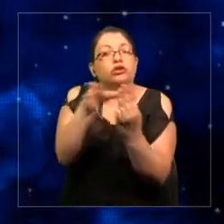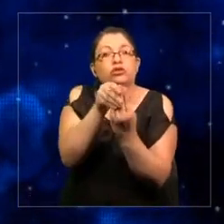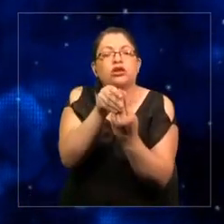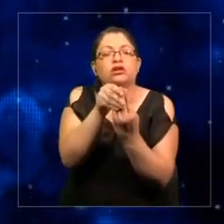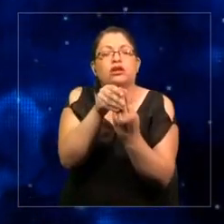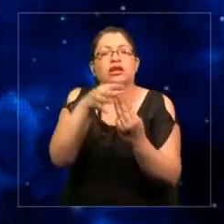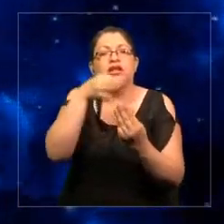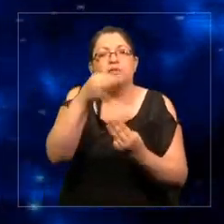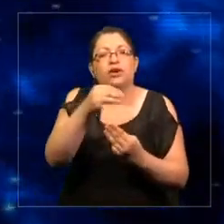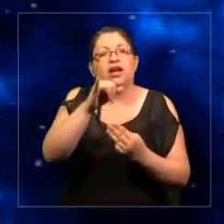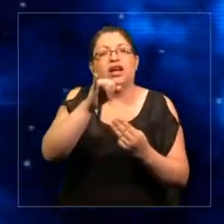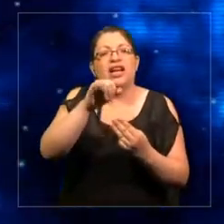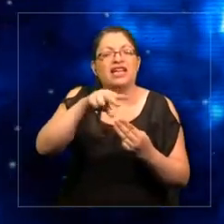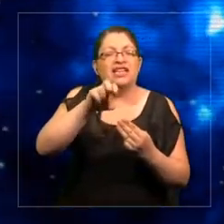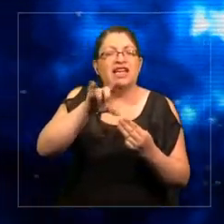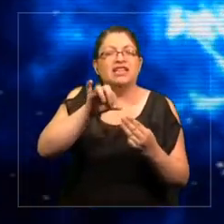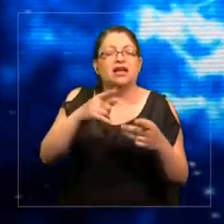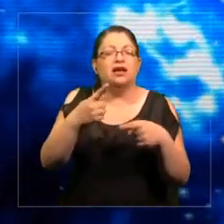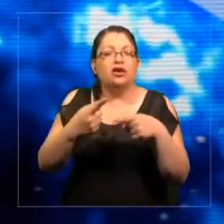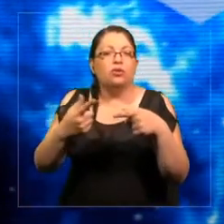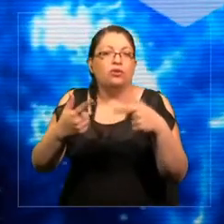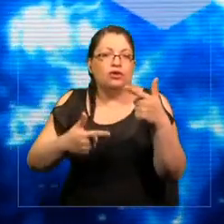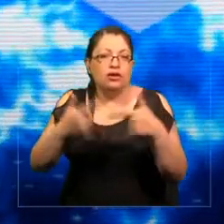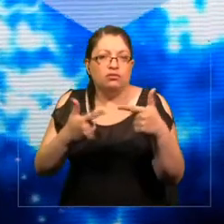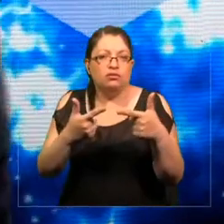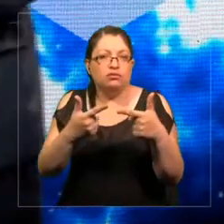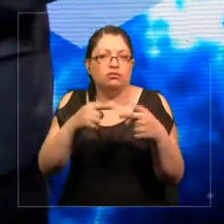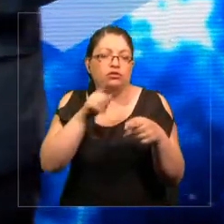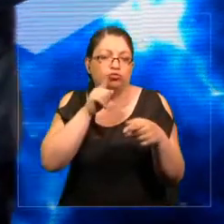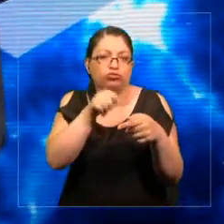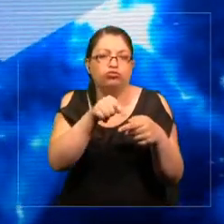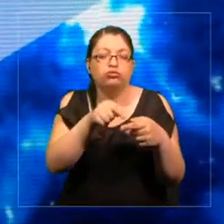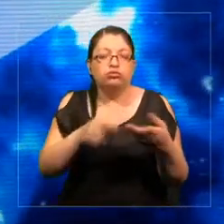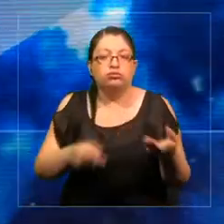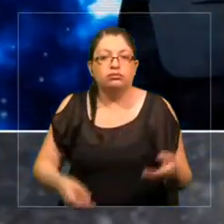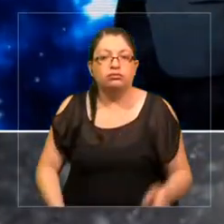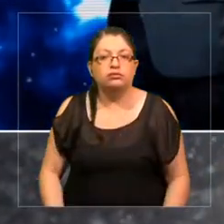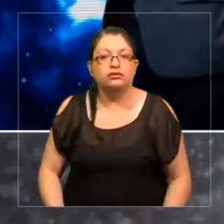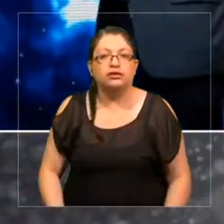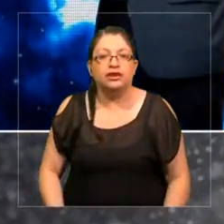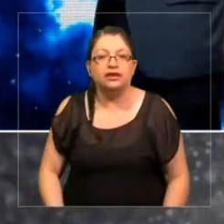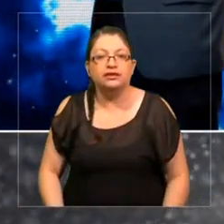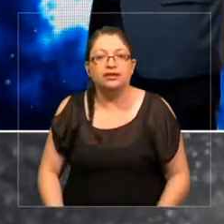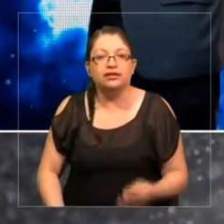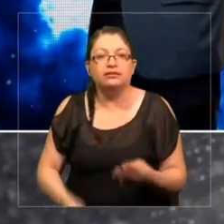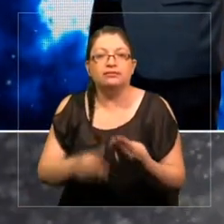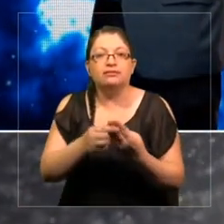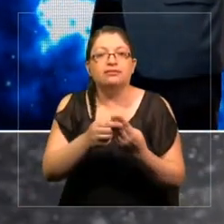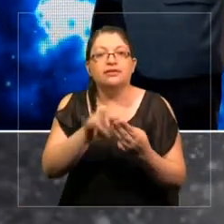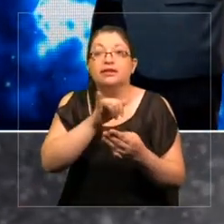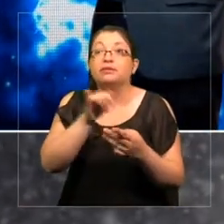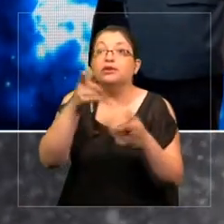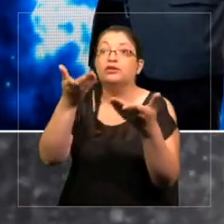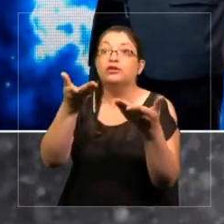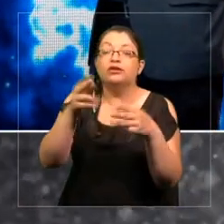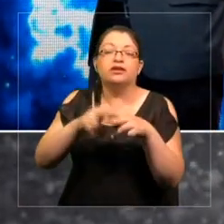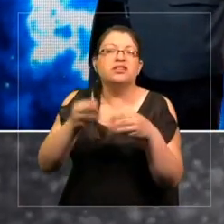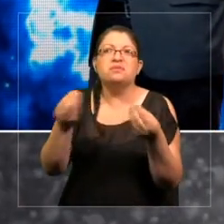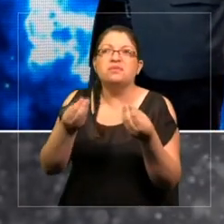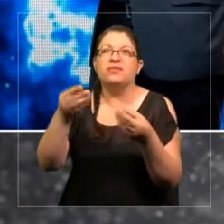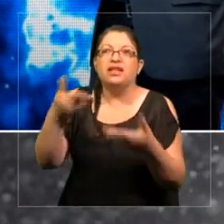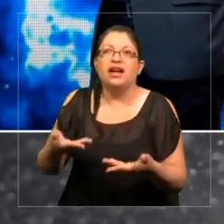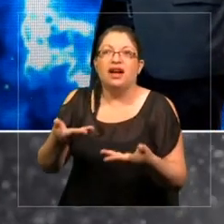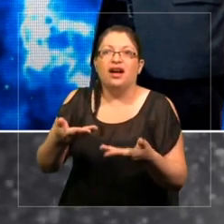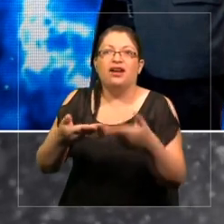inercia de política que la acompaña. Y esto es parte de lo que está ocurriendo,